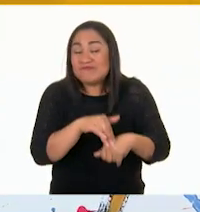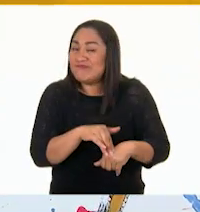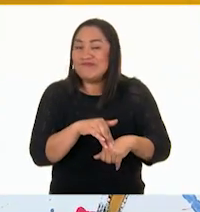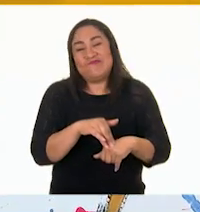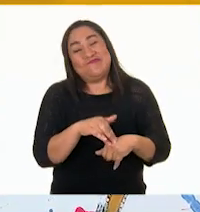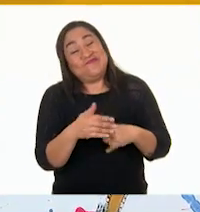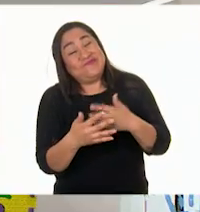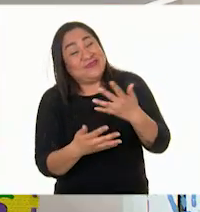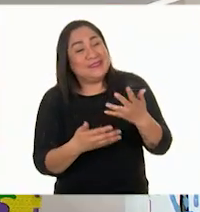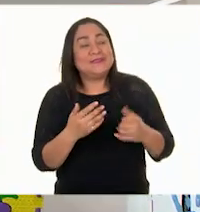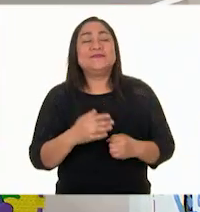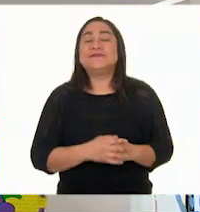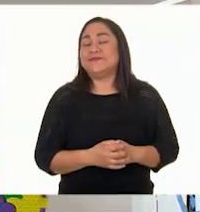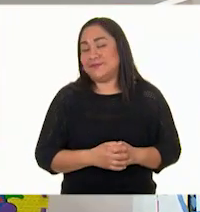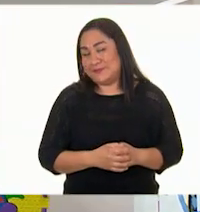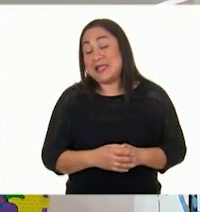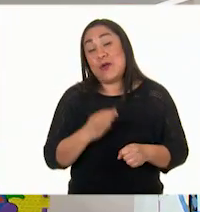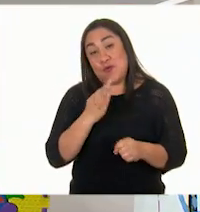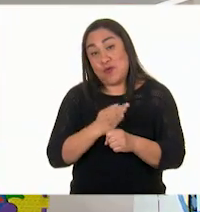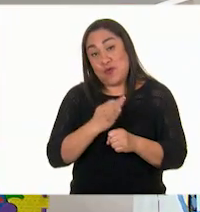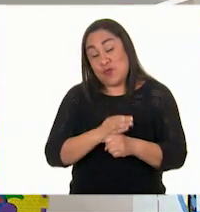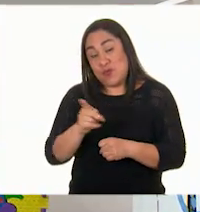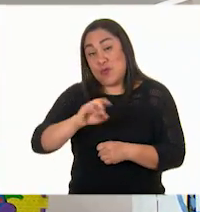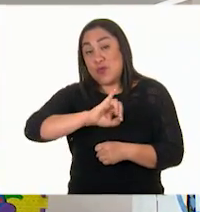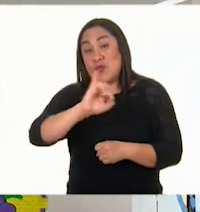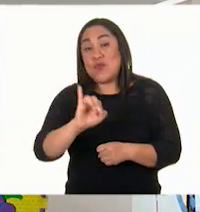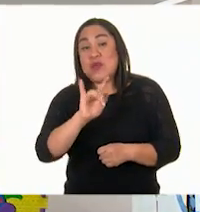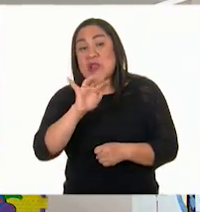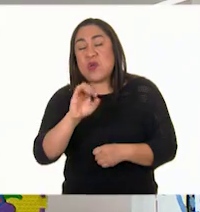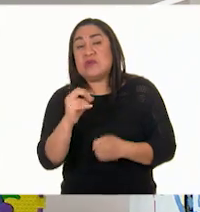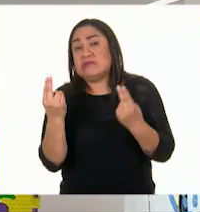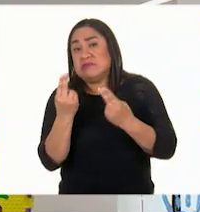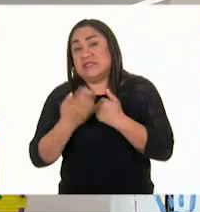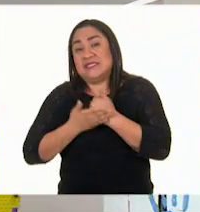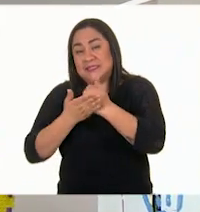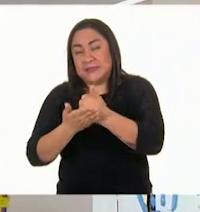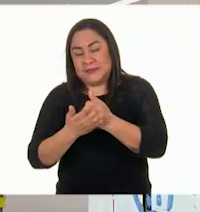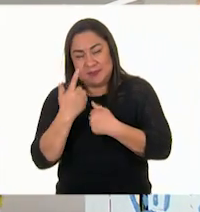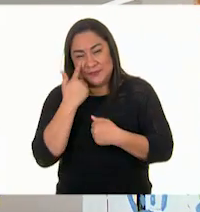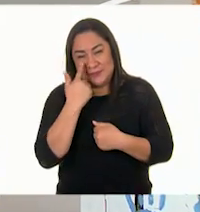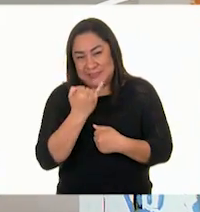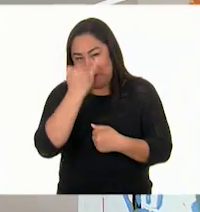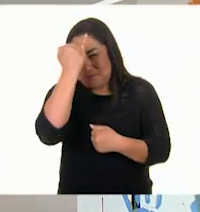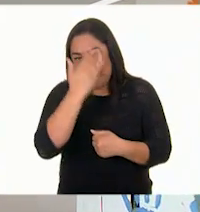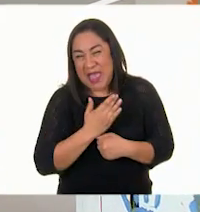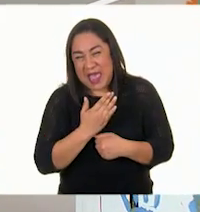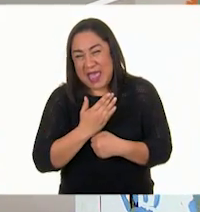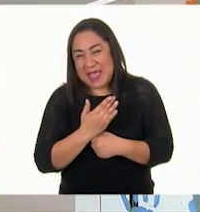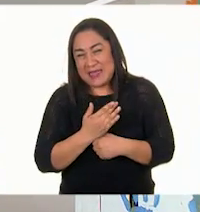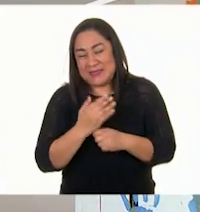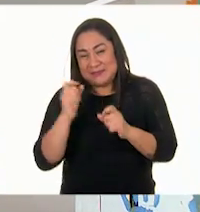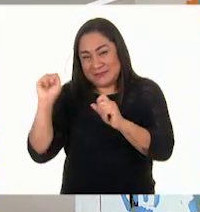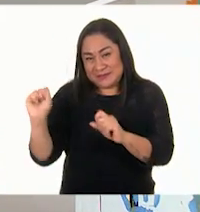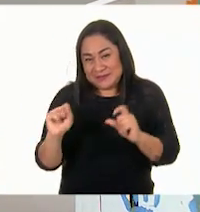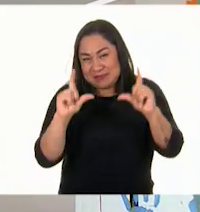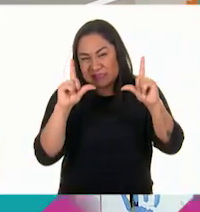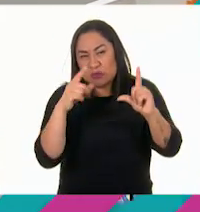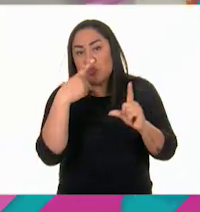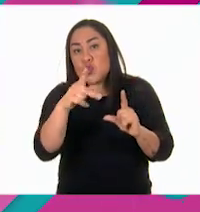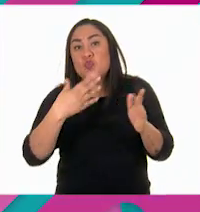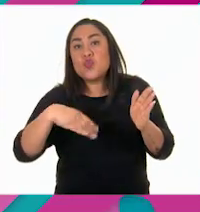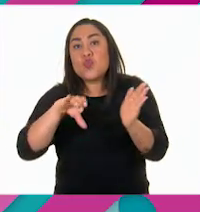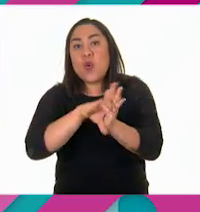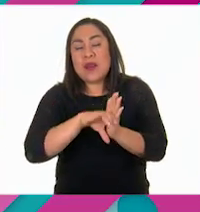Así es. Y ahora Julio necesita algunas cosas. Vamos a ver en esta imagen del cuarto de Julio cómo están sus cosas.